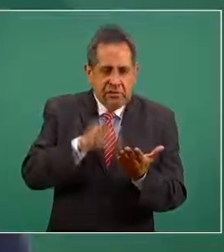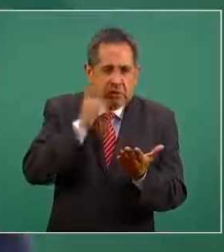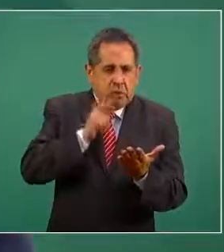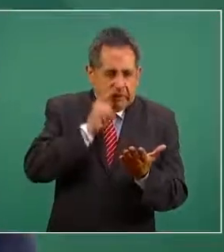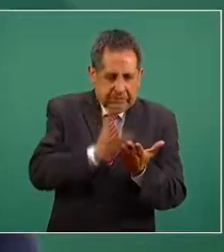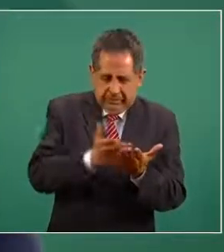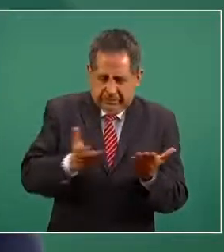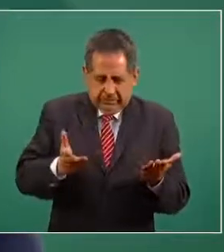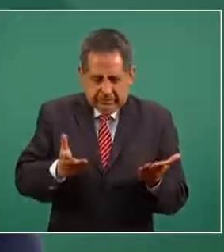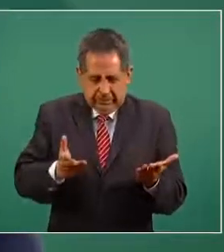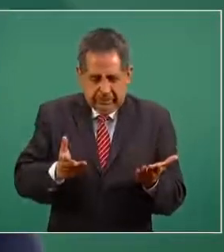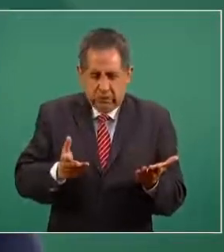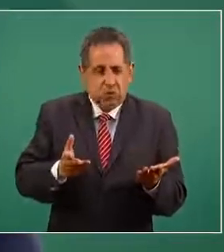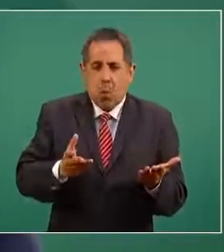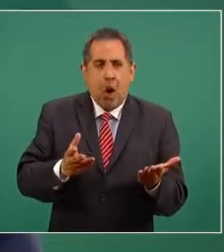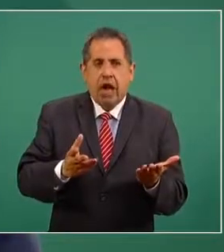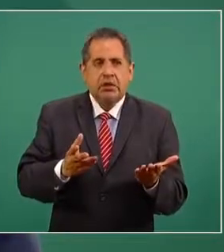pruebas